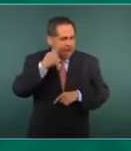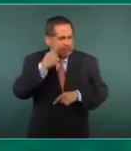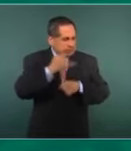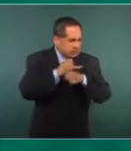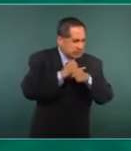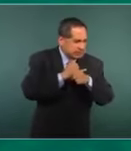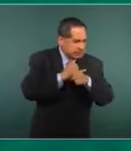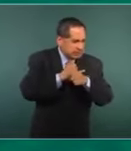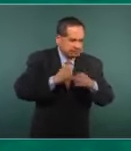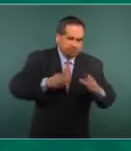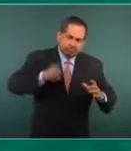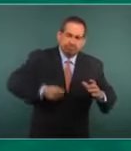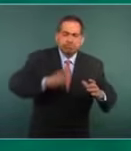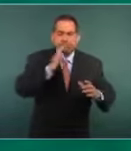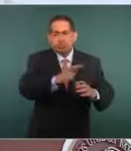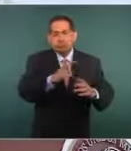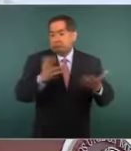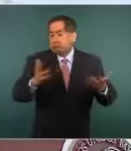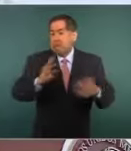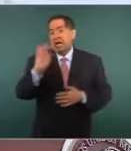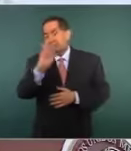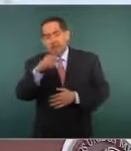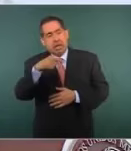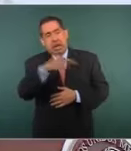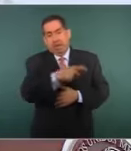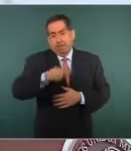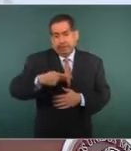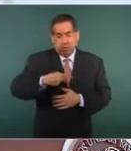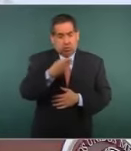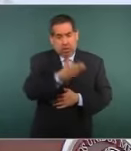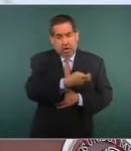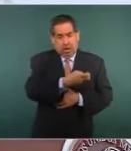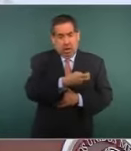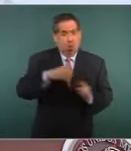si la persona es culpable.